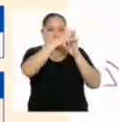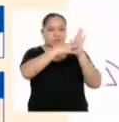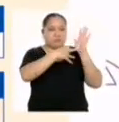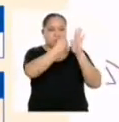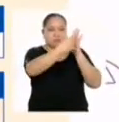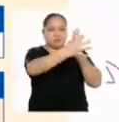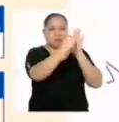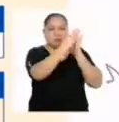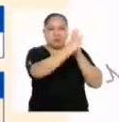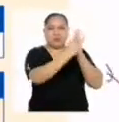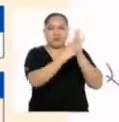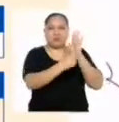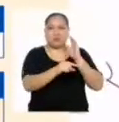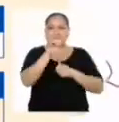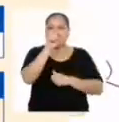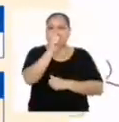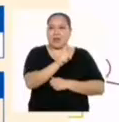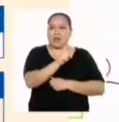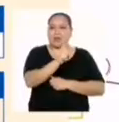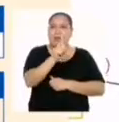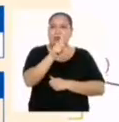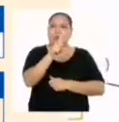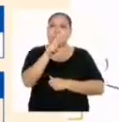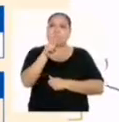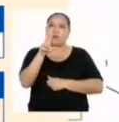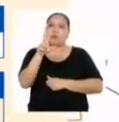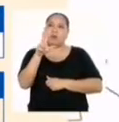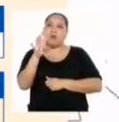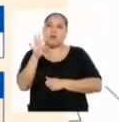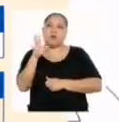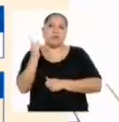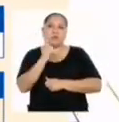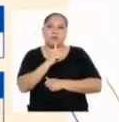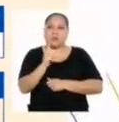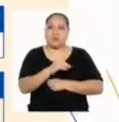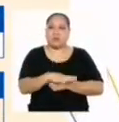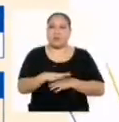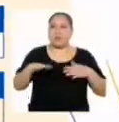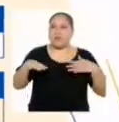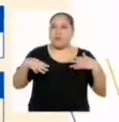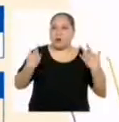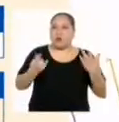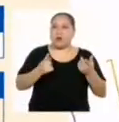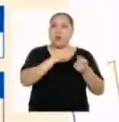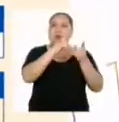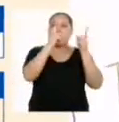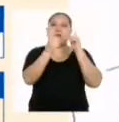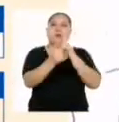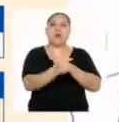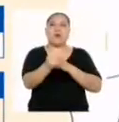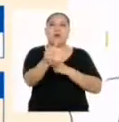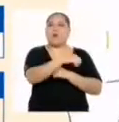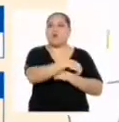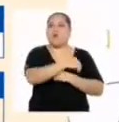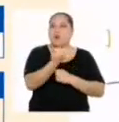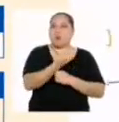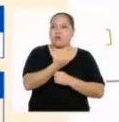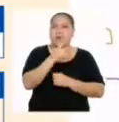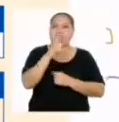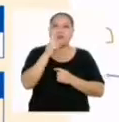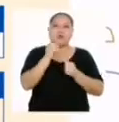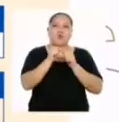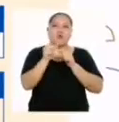No necesariamente los valores para x tienen que ser 1, 2, 3. Y pueden dar otros valores a la variable